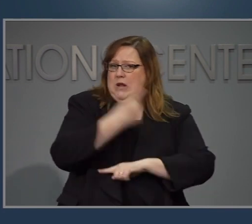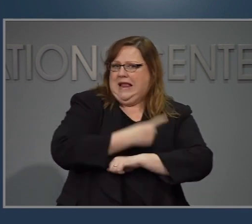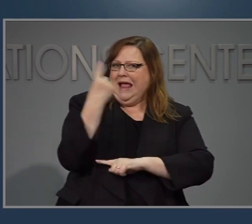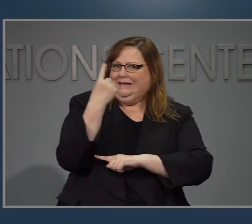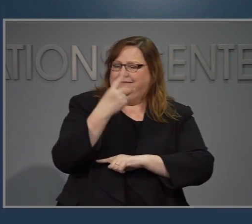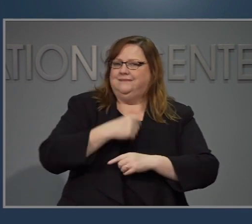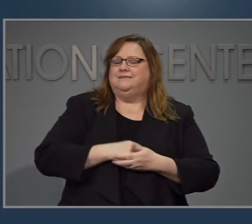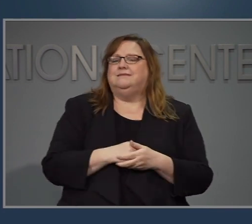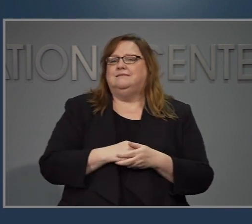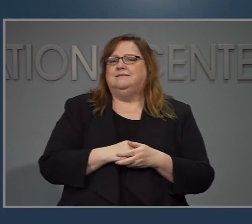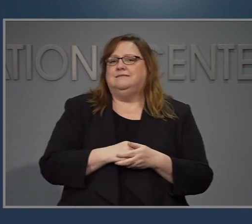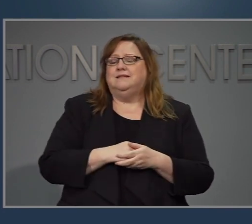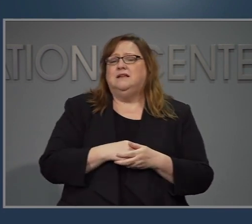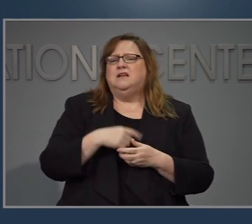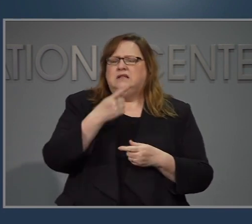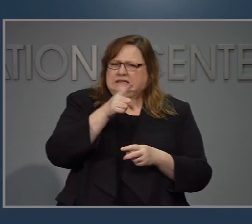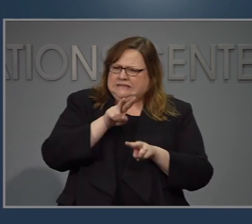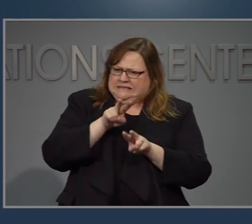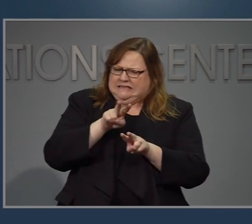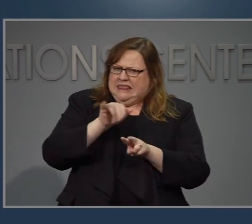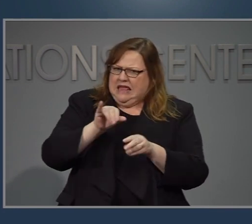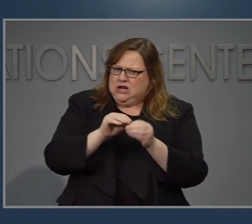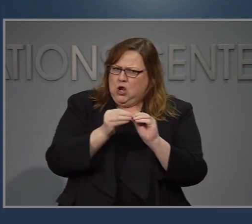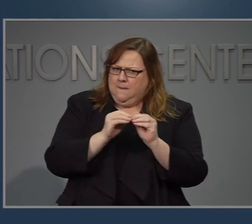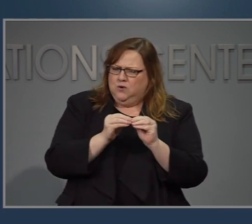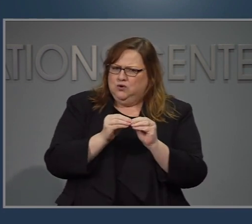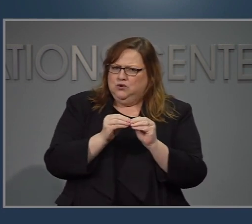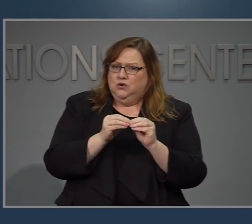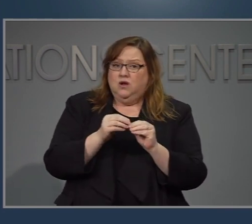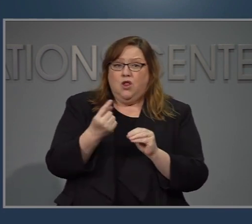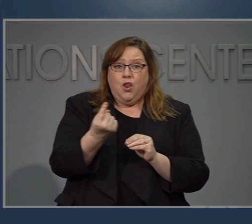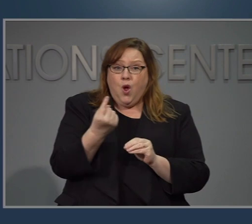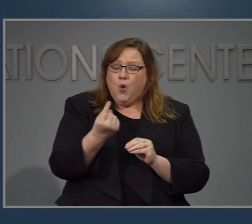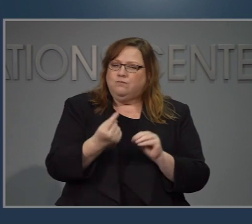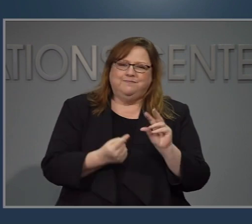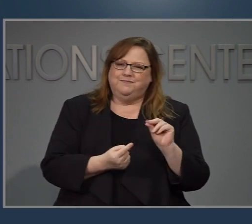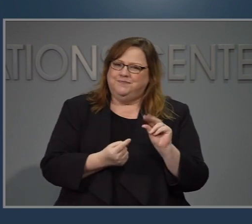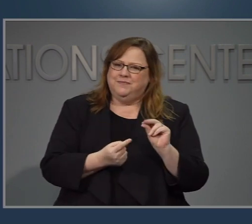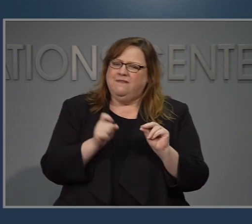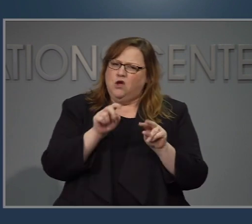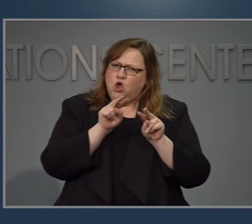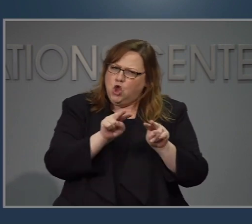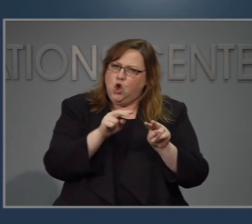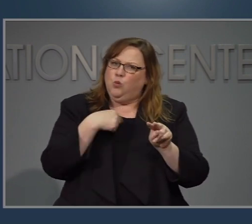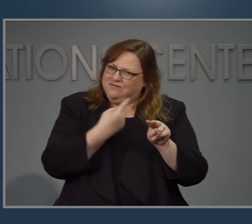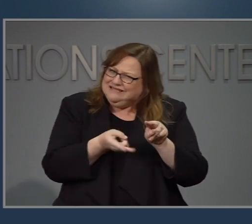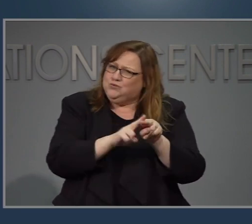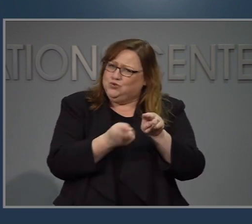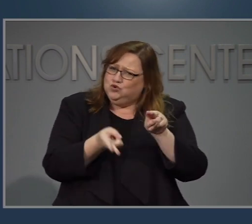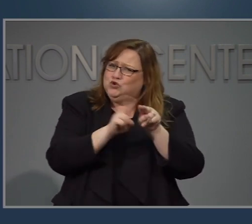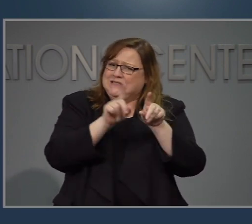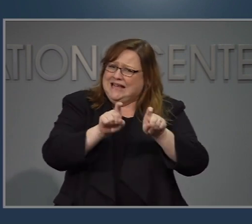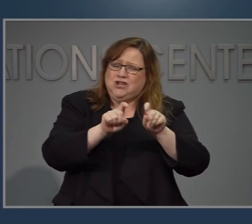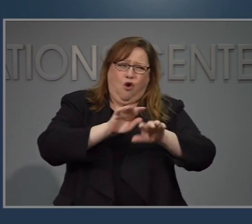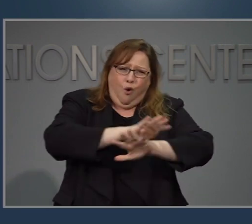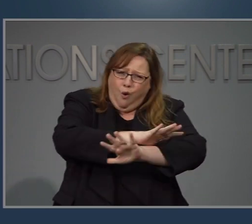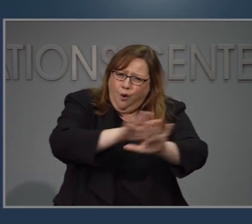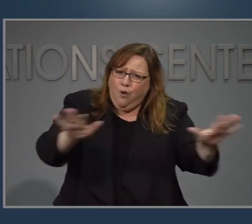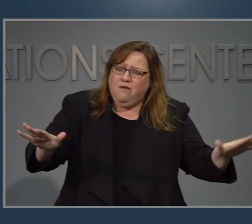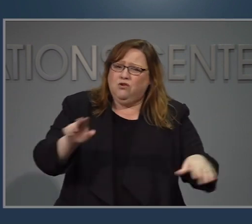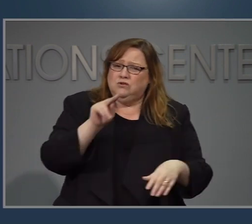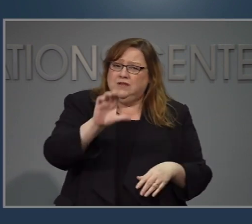día. Este indicador debe ser interpretado en el contexto de que estamos haciendo mucho más pruebas en todo el estado.